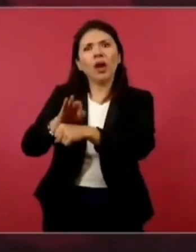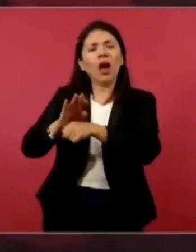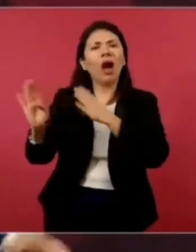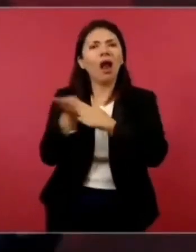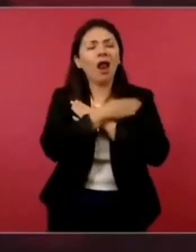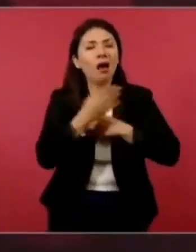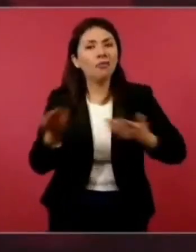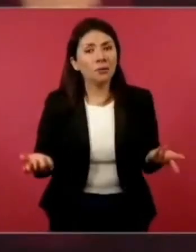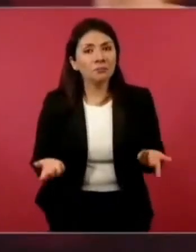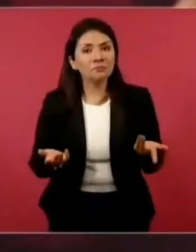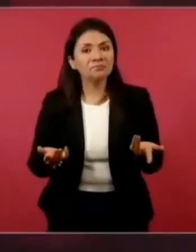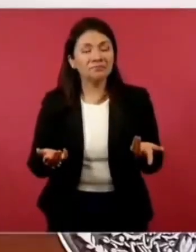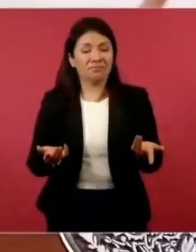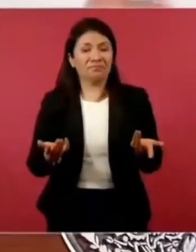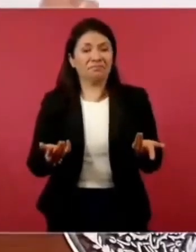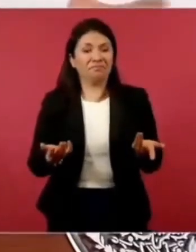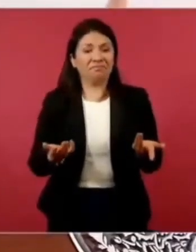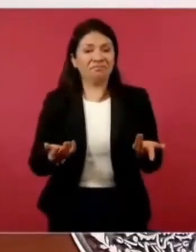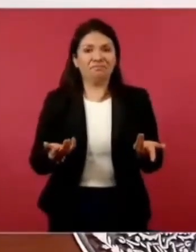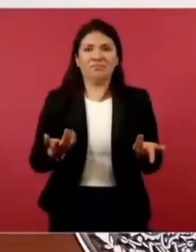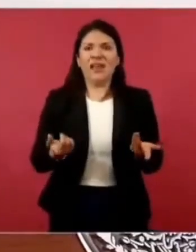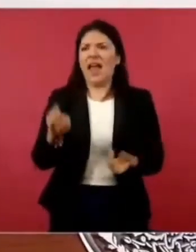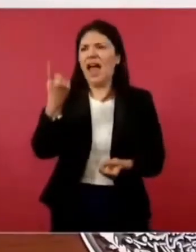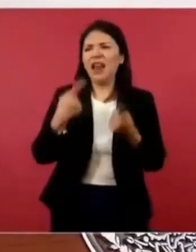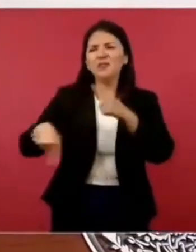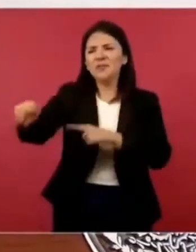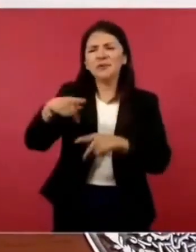Entonces, creo que habían diez ahí, dijo, a ver,